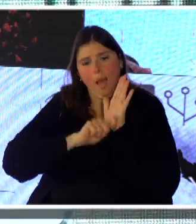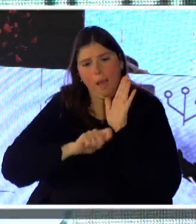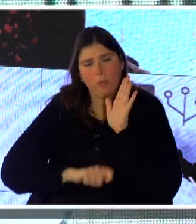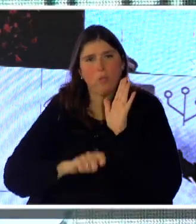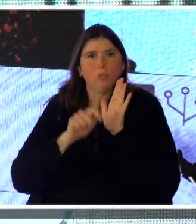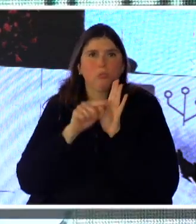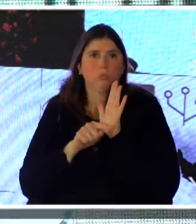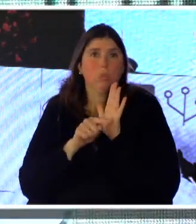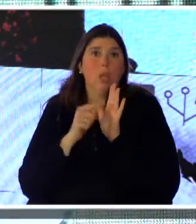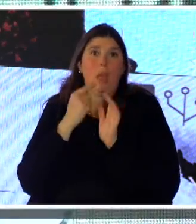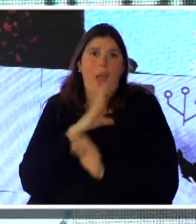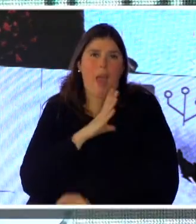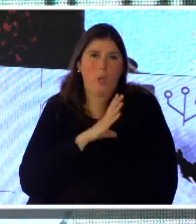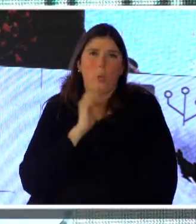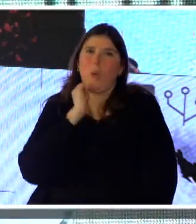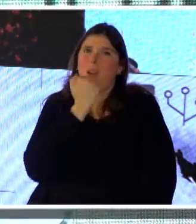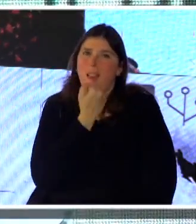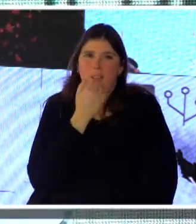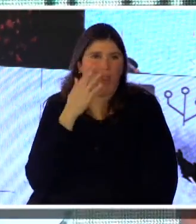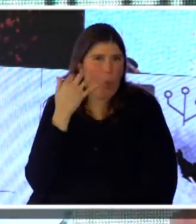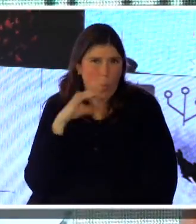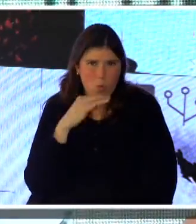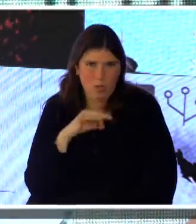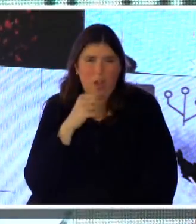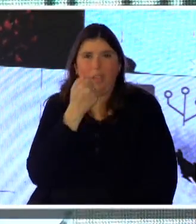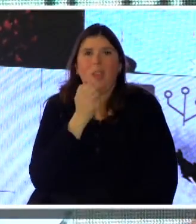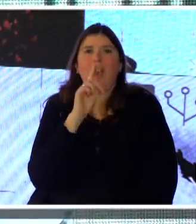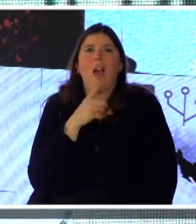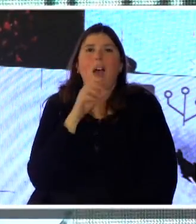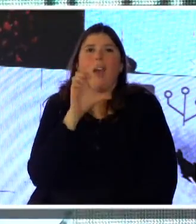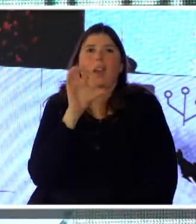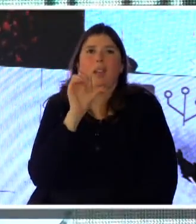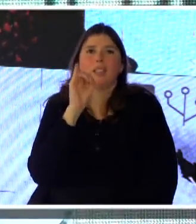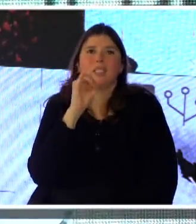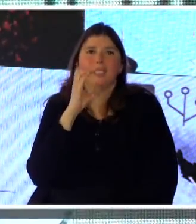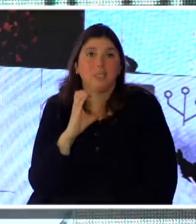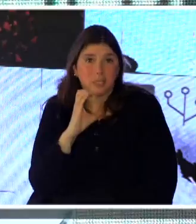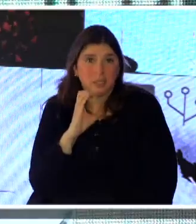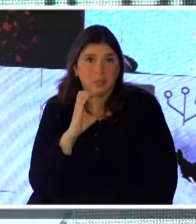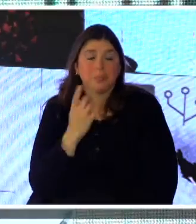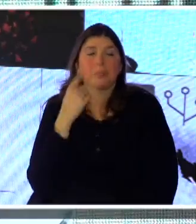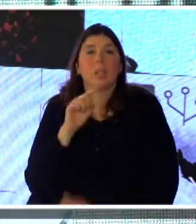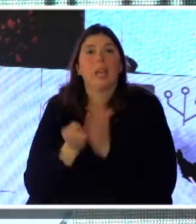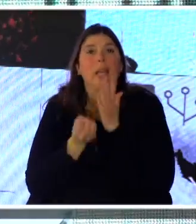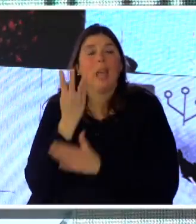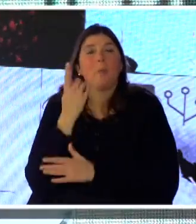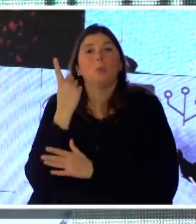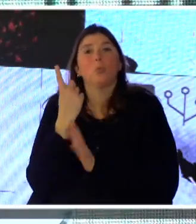autenticados con clave única de AGESIC y además creamos una manera, digamos, un módulo muy